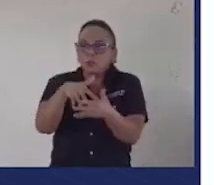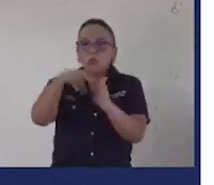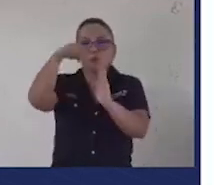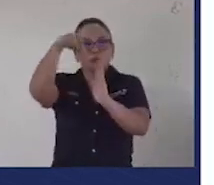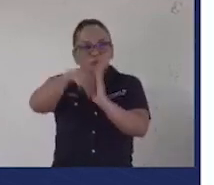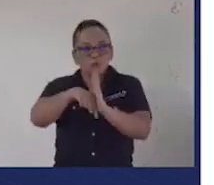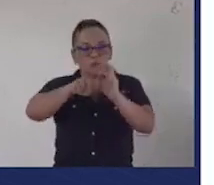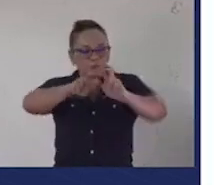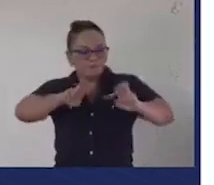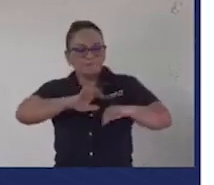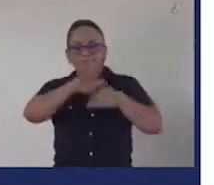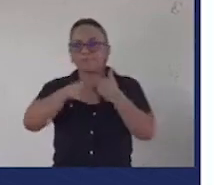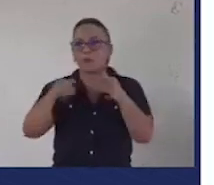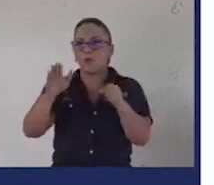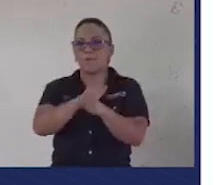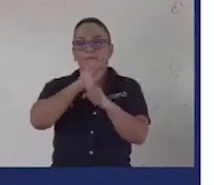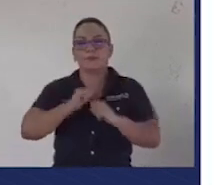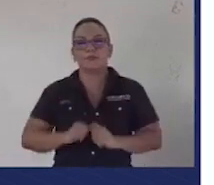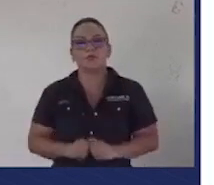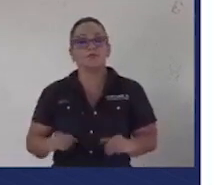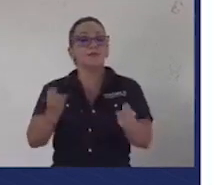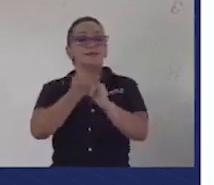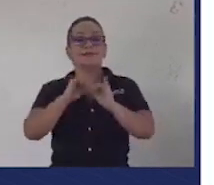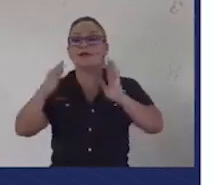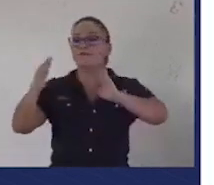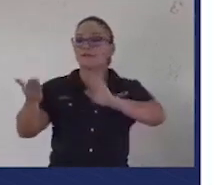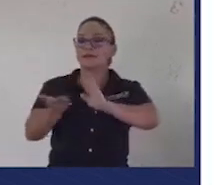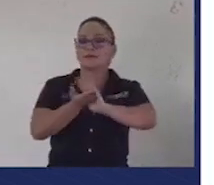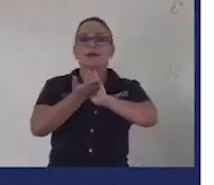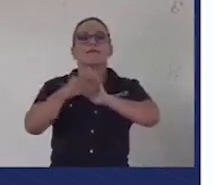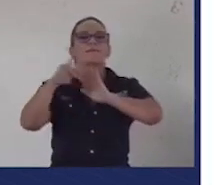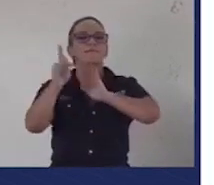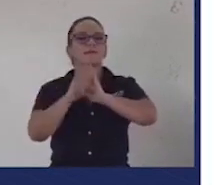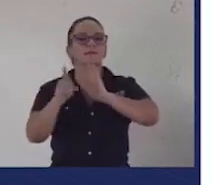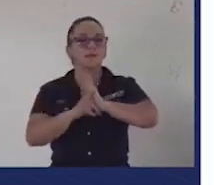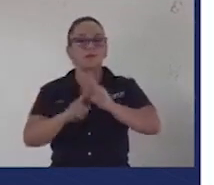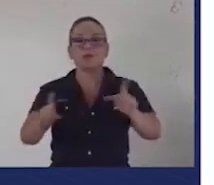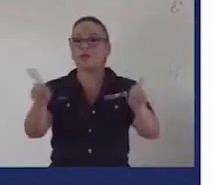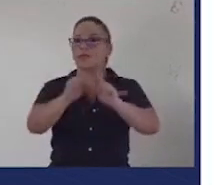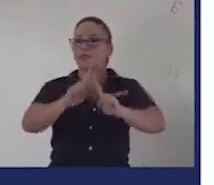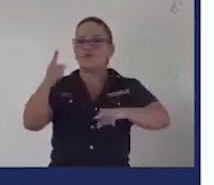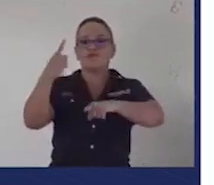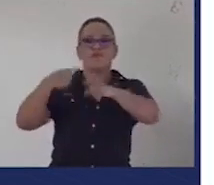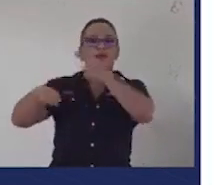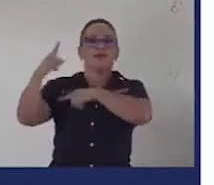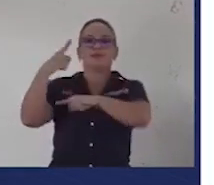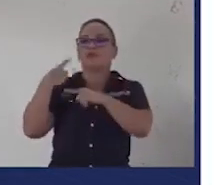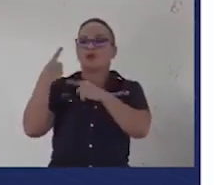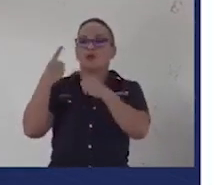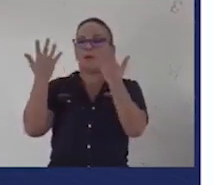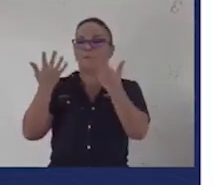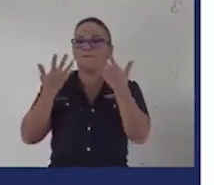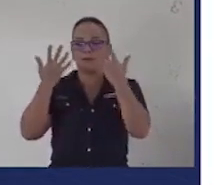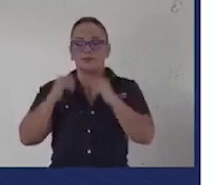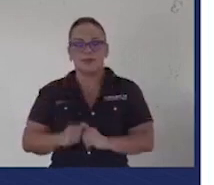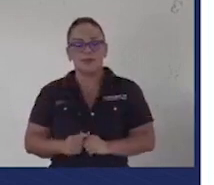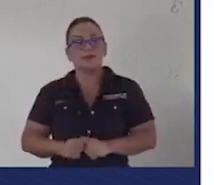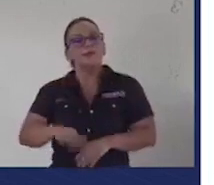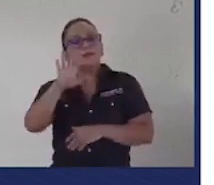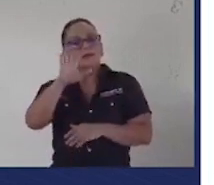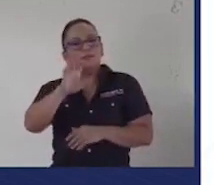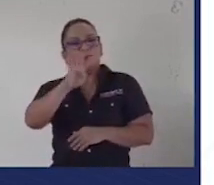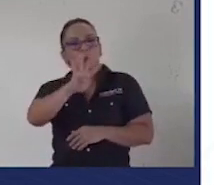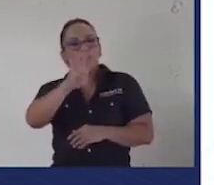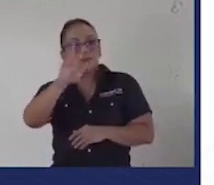y completos, sin afectar el principio de no regresión ambiental. Esas 543